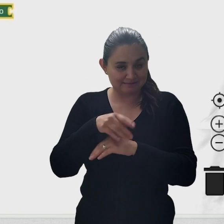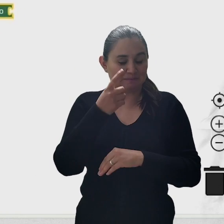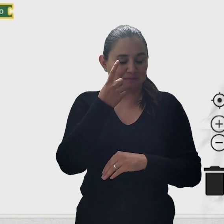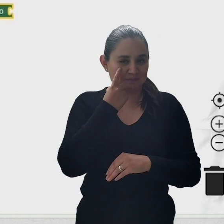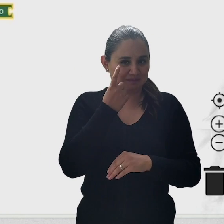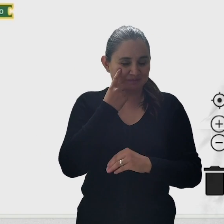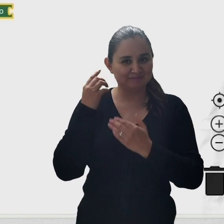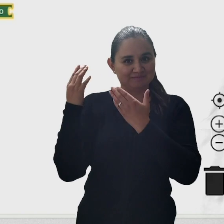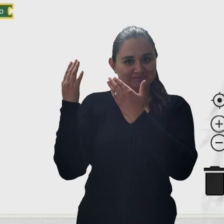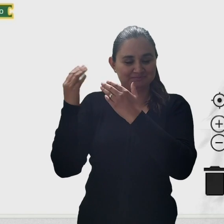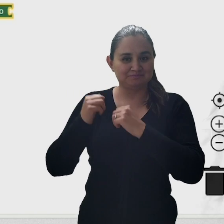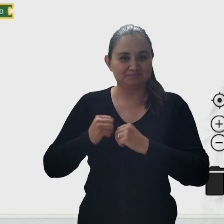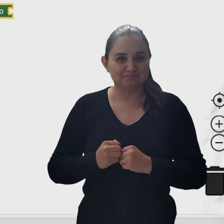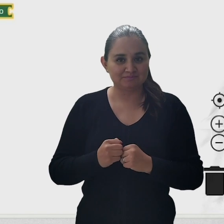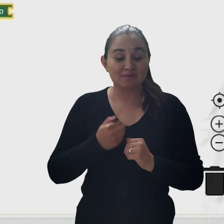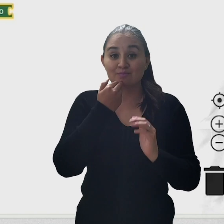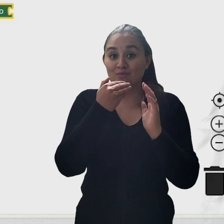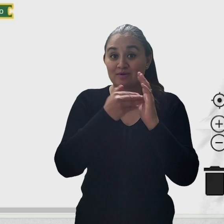traducida.